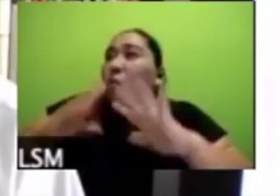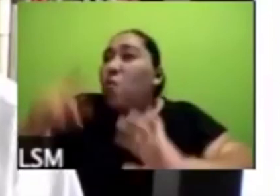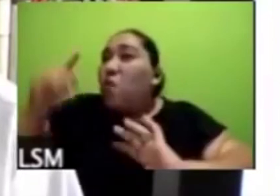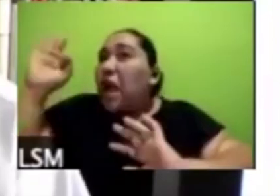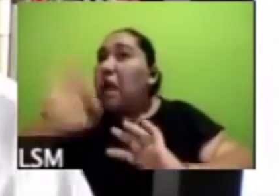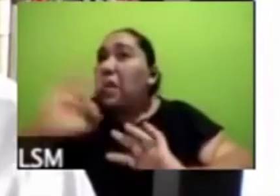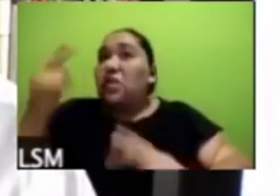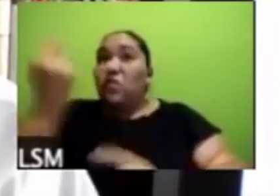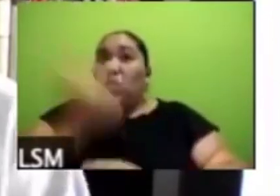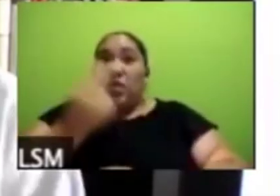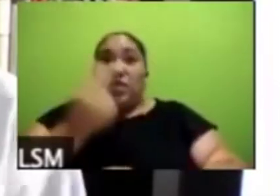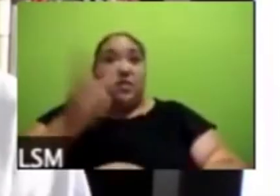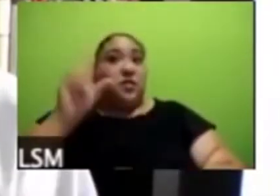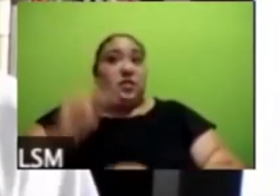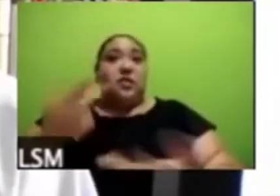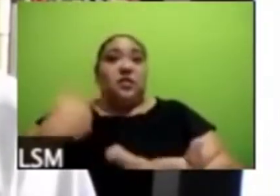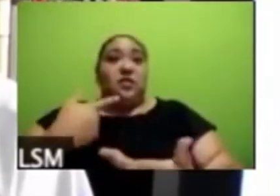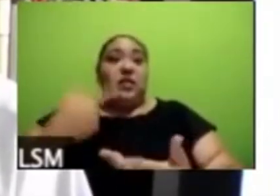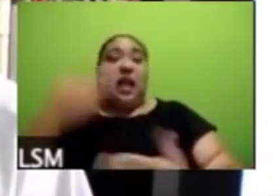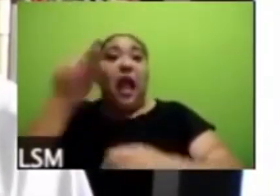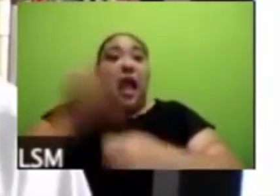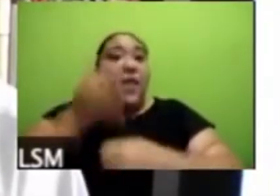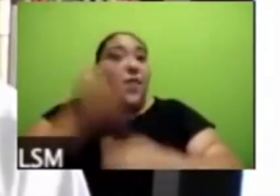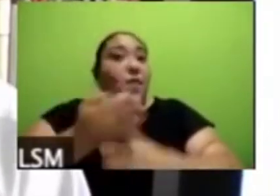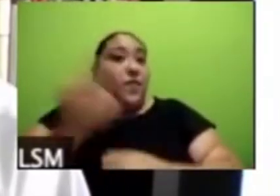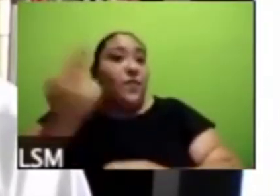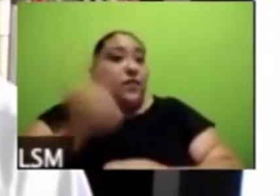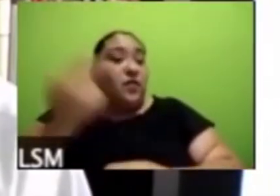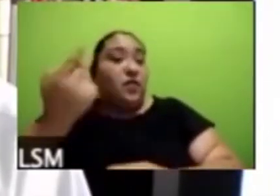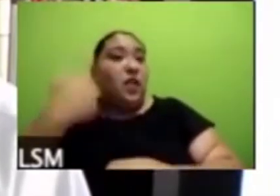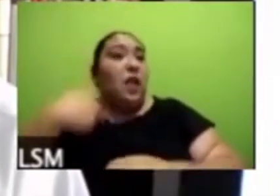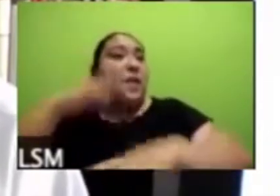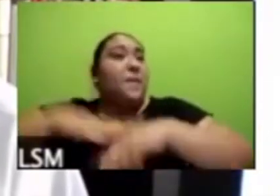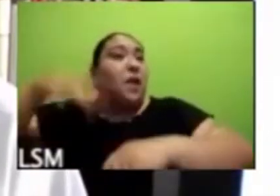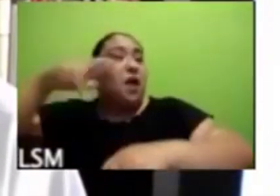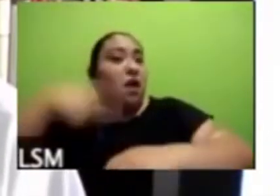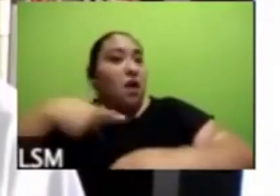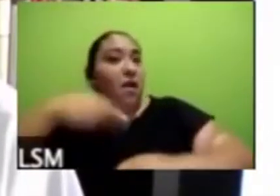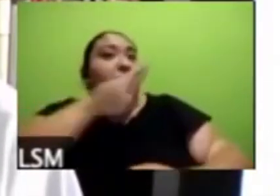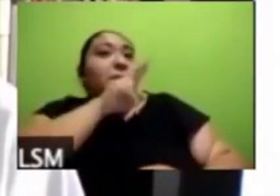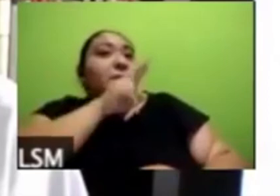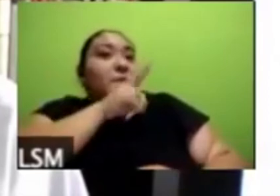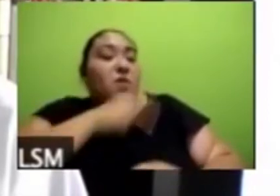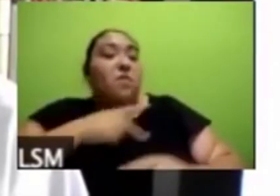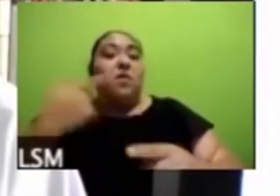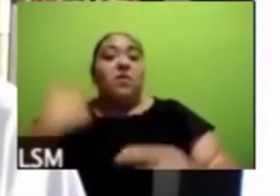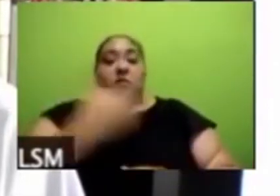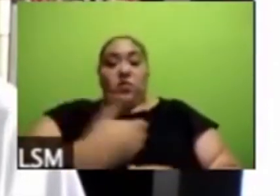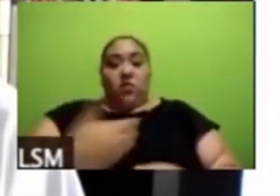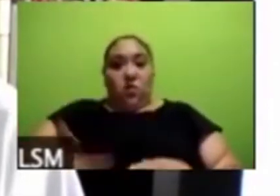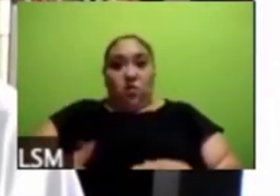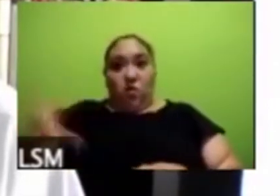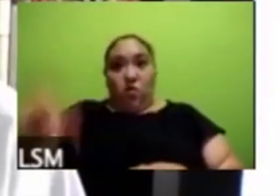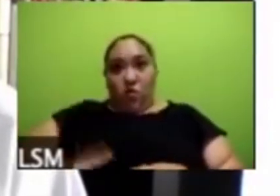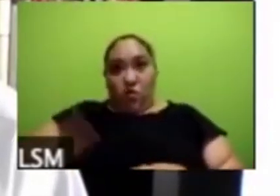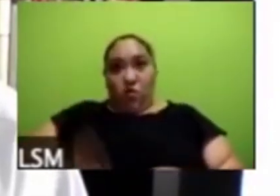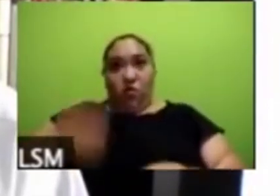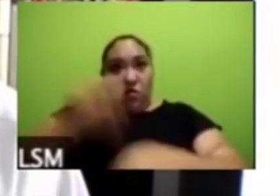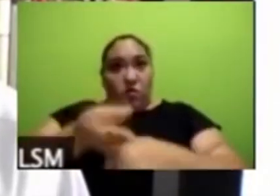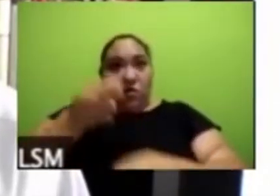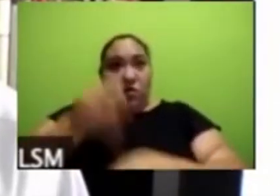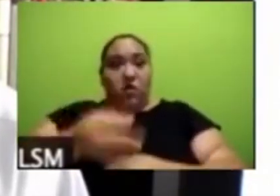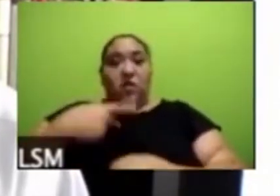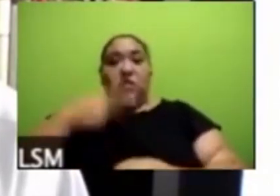una de las mayores preocupaciones del gobierno actualmente es que no se desborden los